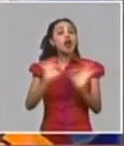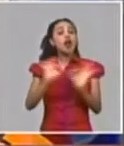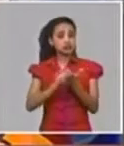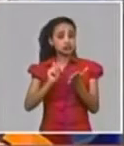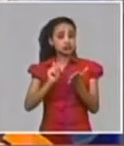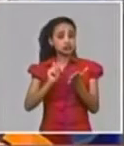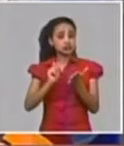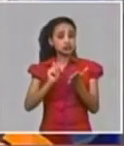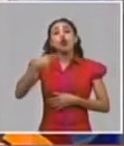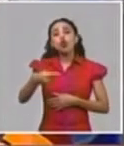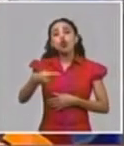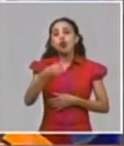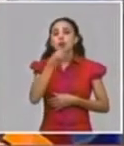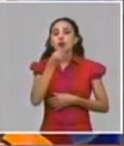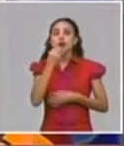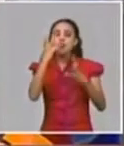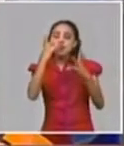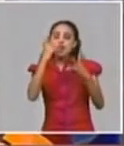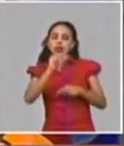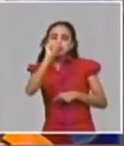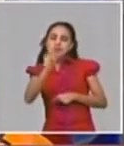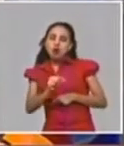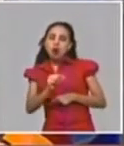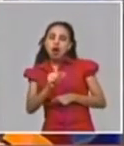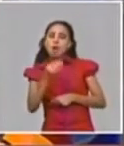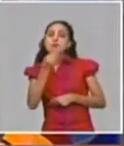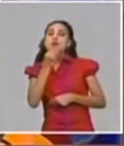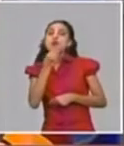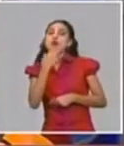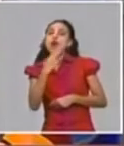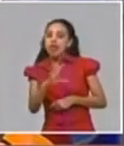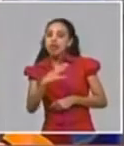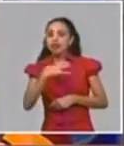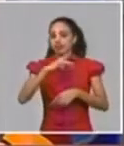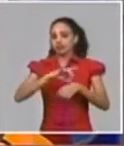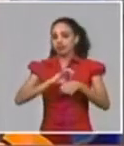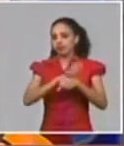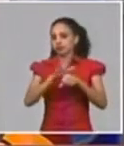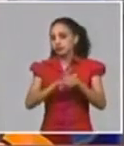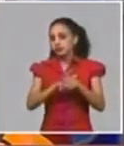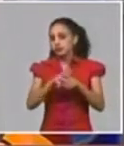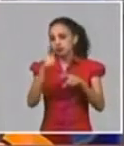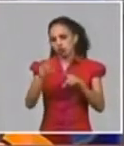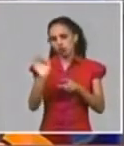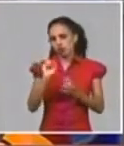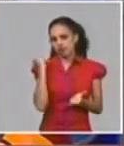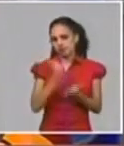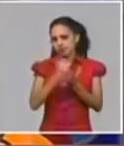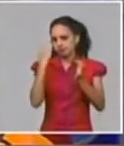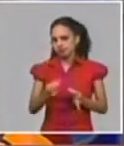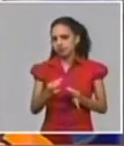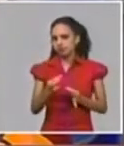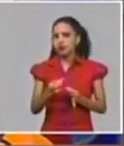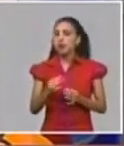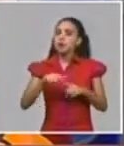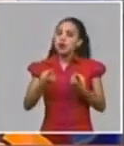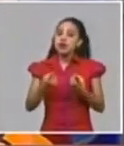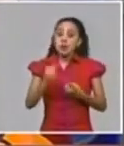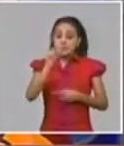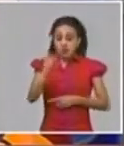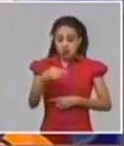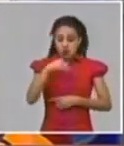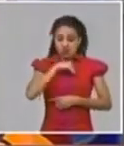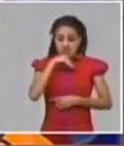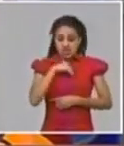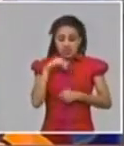de sospechosos y aquí solo insistir en la participación y la transparencia de la población cuando hay síntomas la importancia de